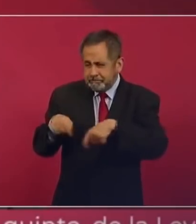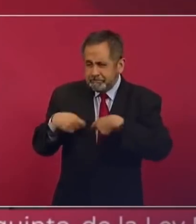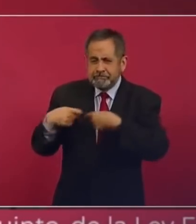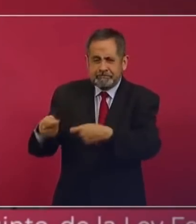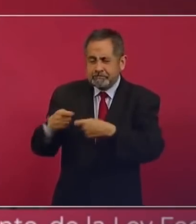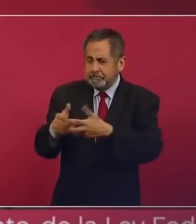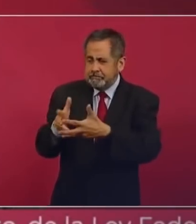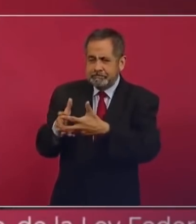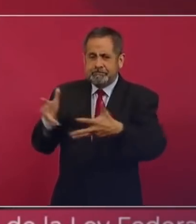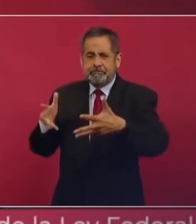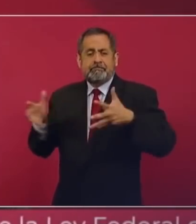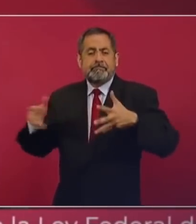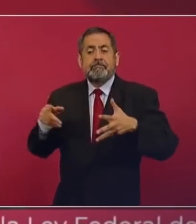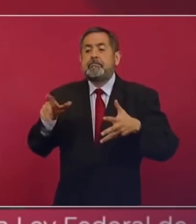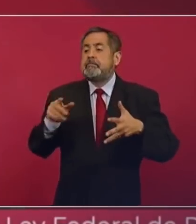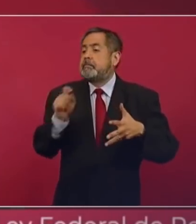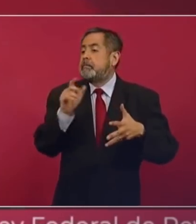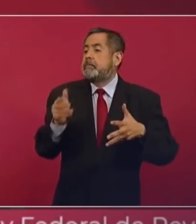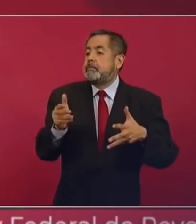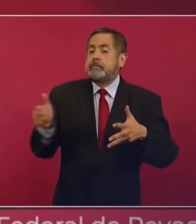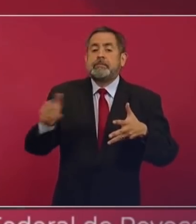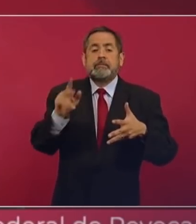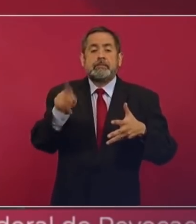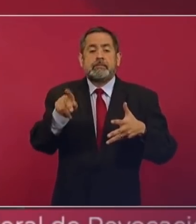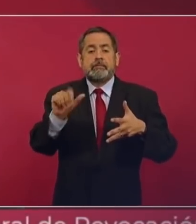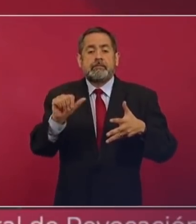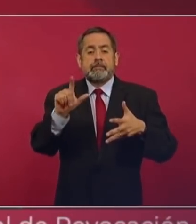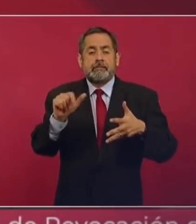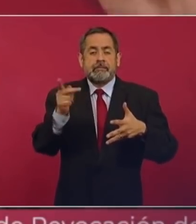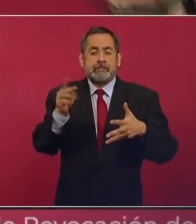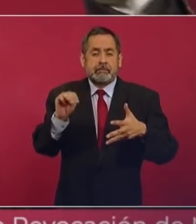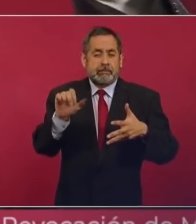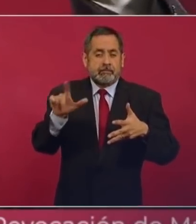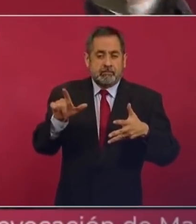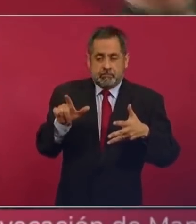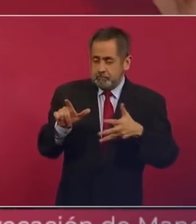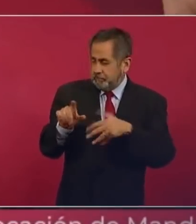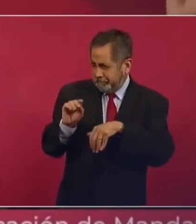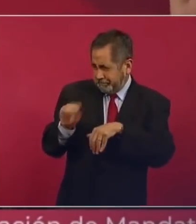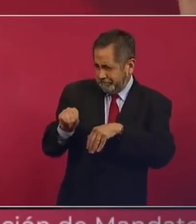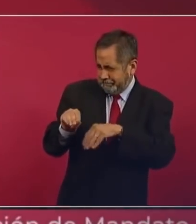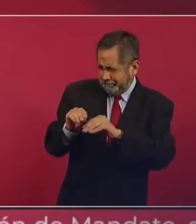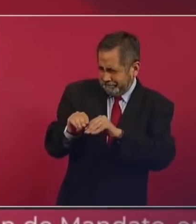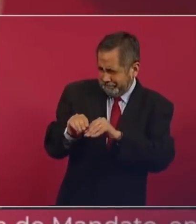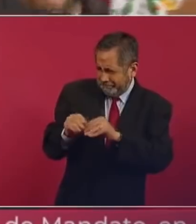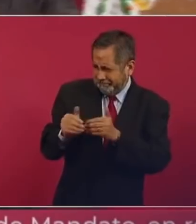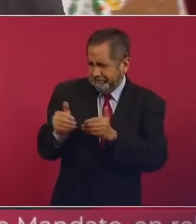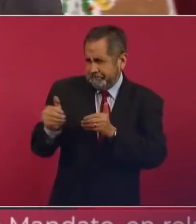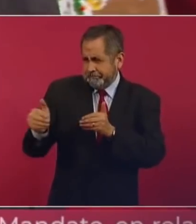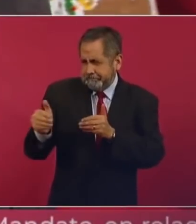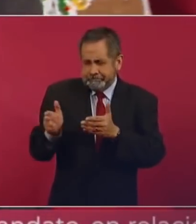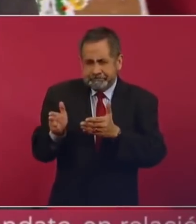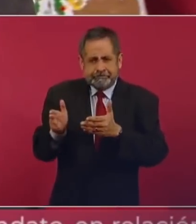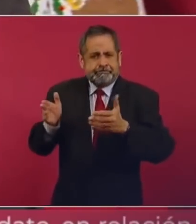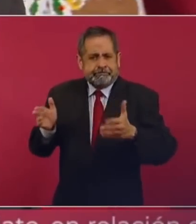natural de Calakmul, y en